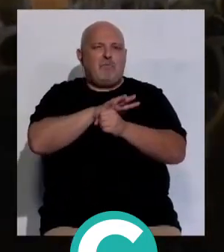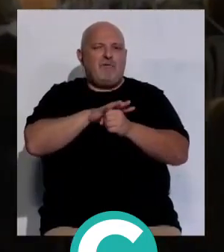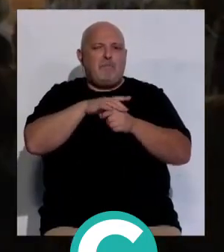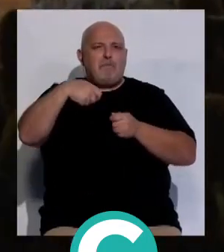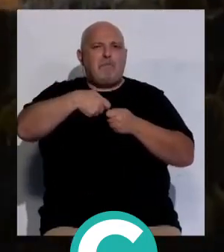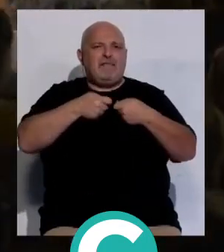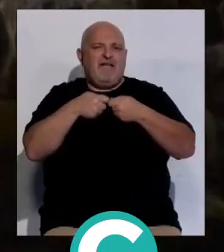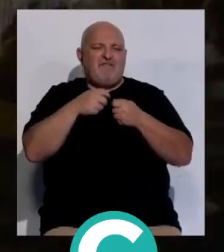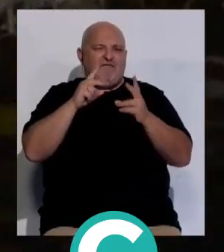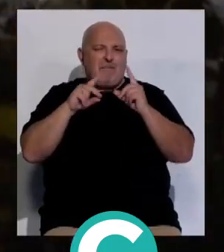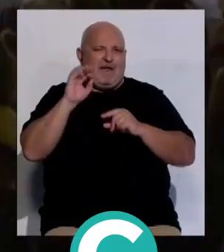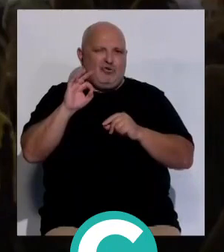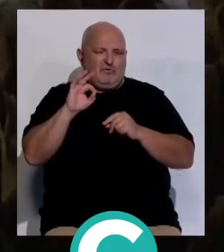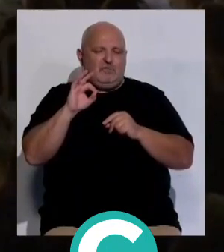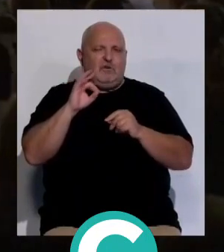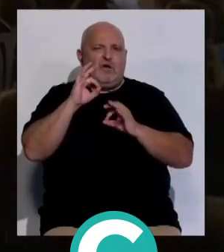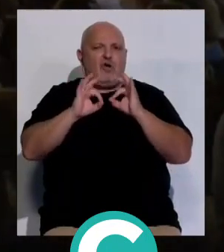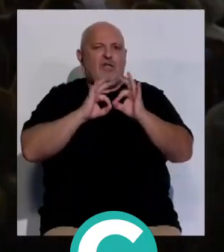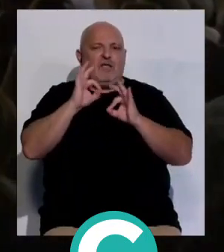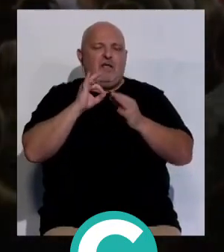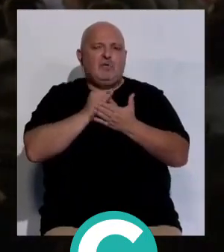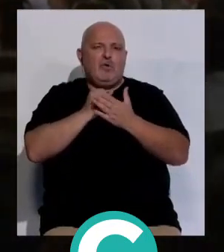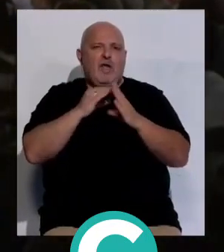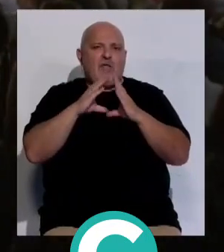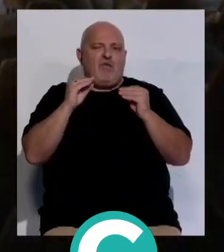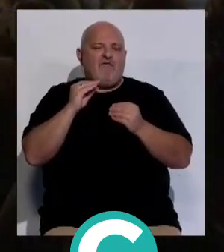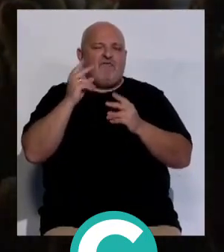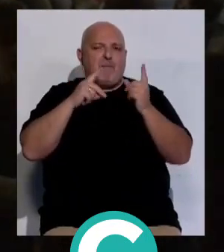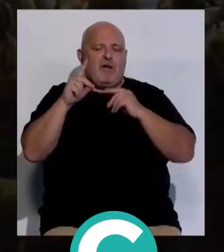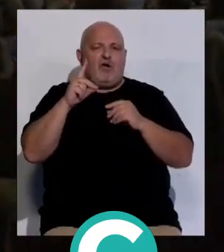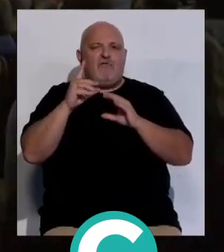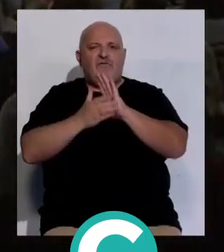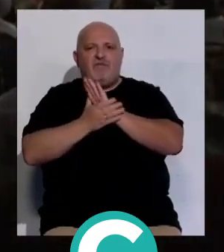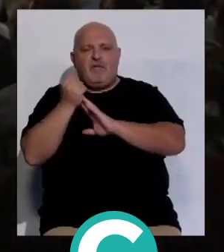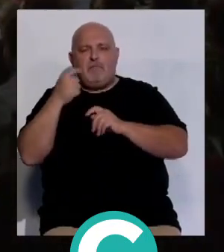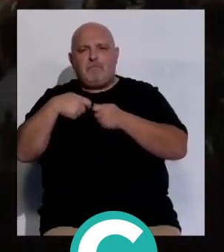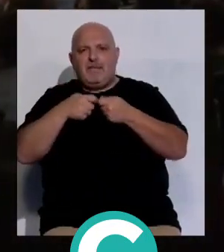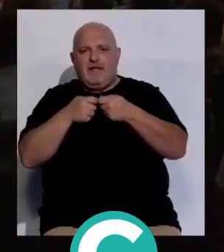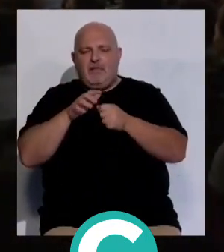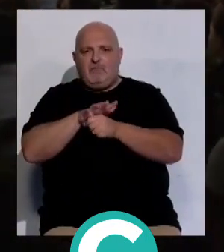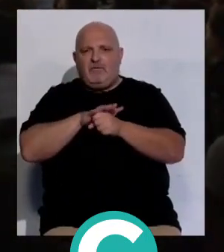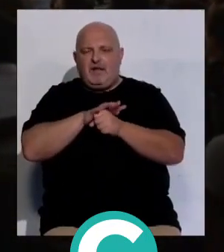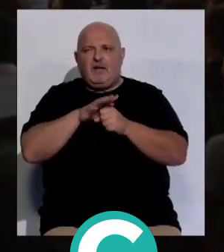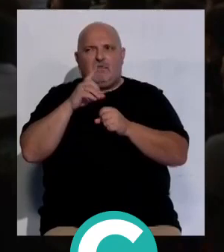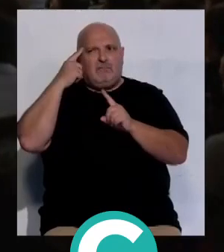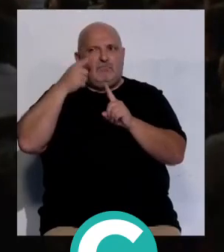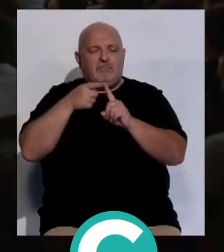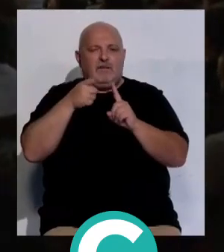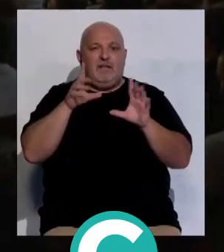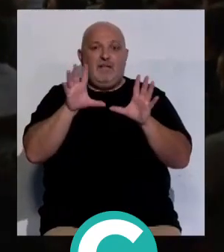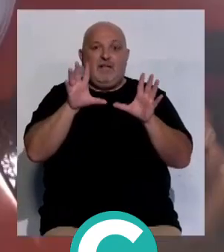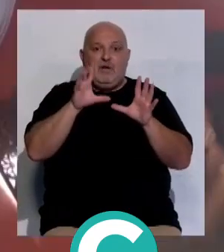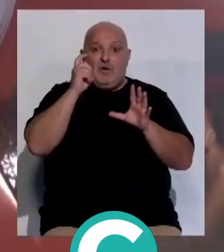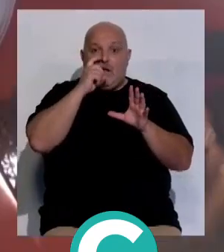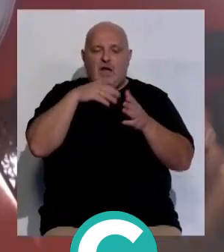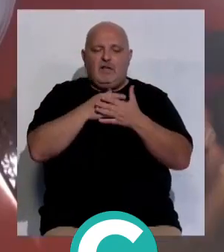peñas flamencas, un ciclo organizado por el Instituto Andaluz del Flamenco junto a la Federación de Peñas de la provincia, que tendrá lugar del